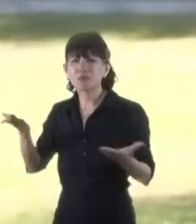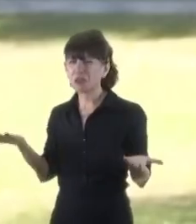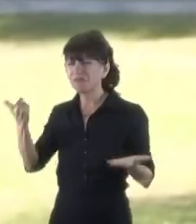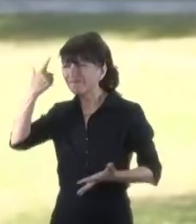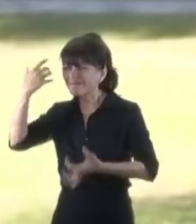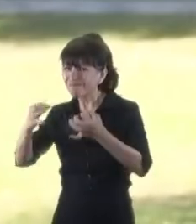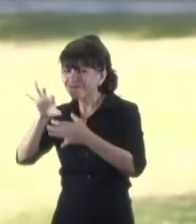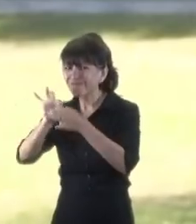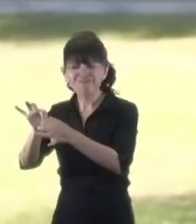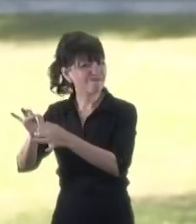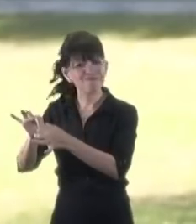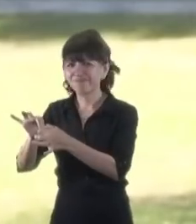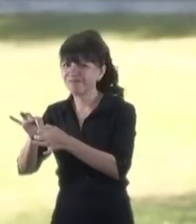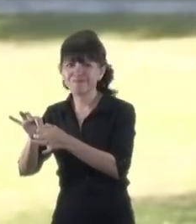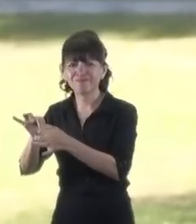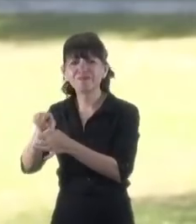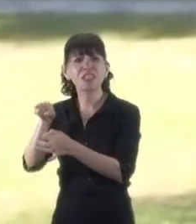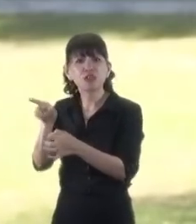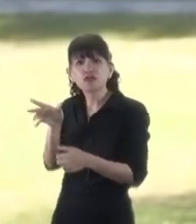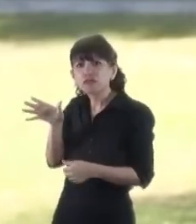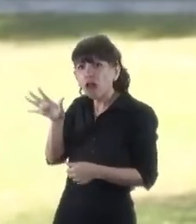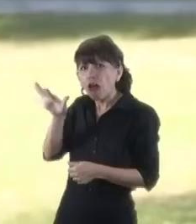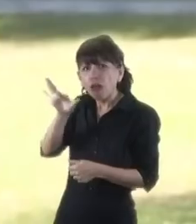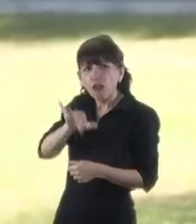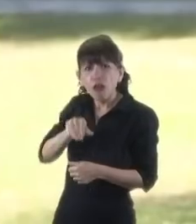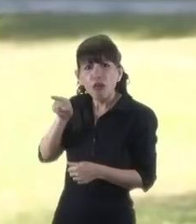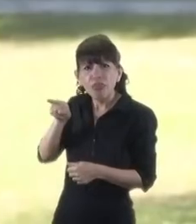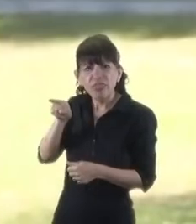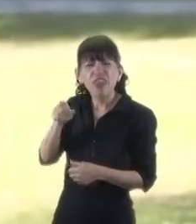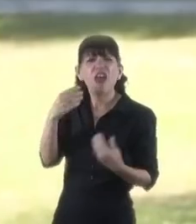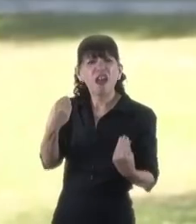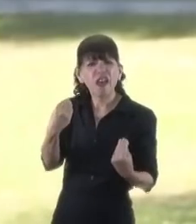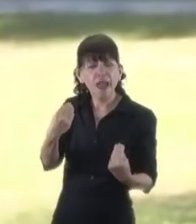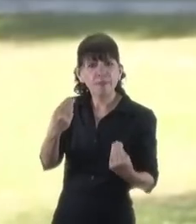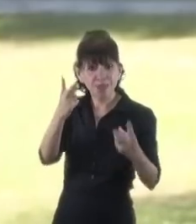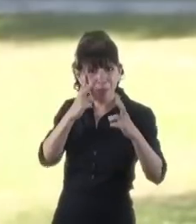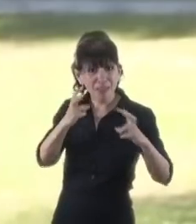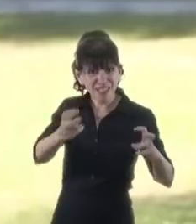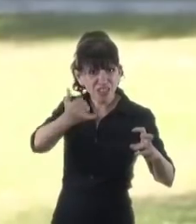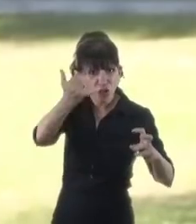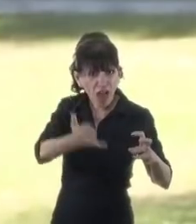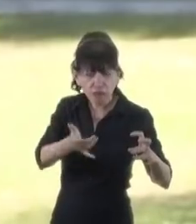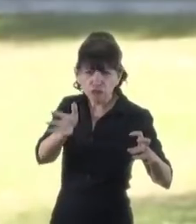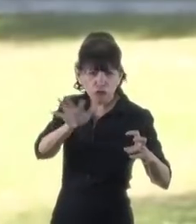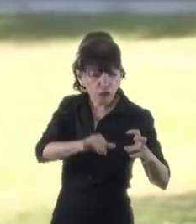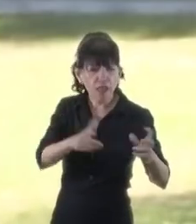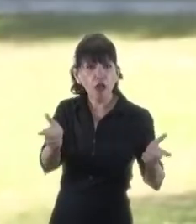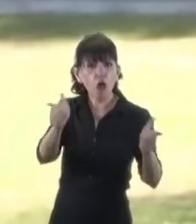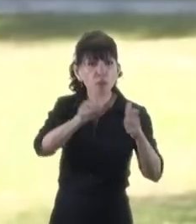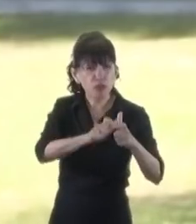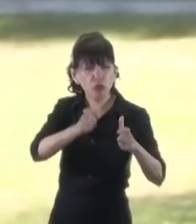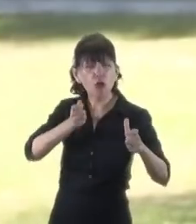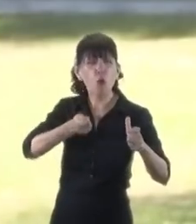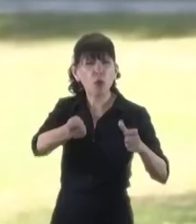que cada día, a la luz de lo que se ve en la investigación que lleva adelante la Comisión de Juicio Político de la